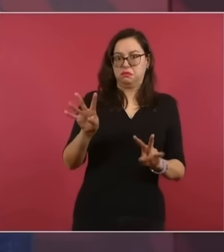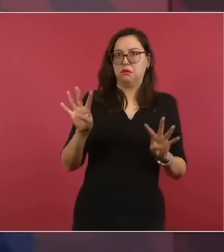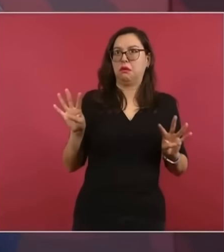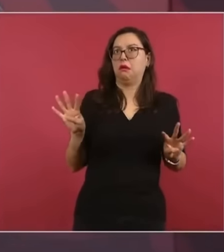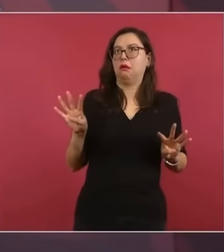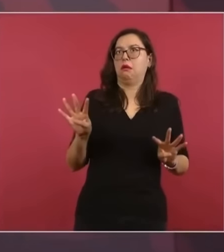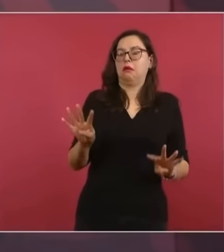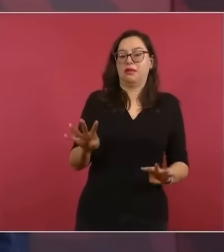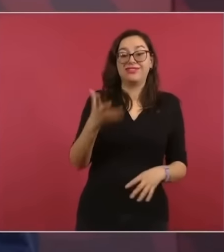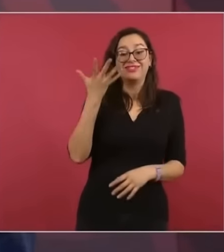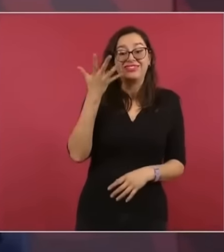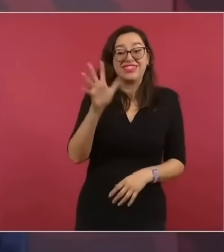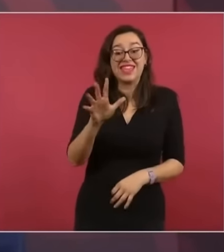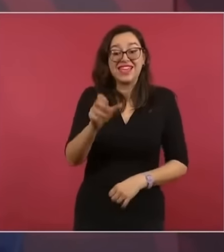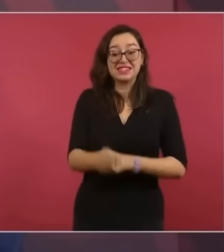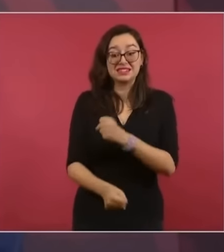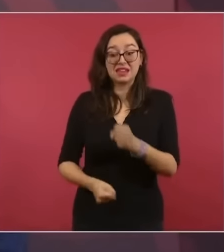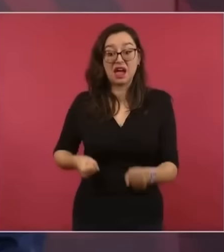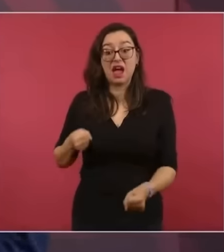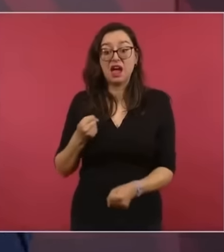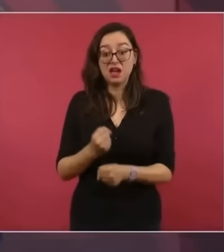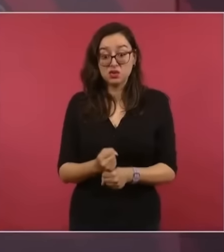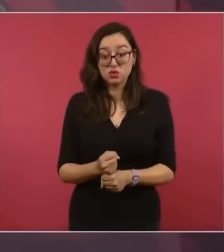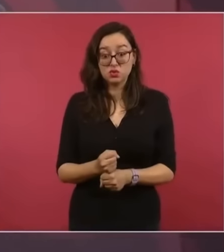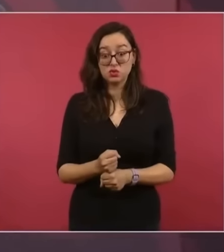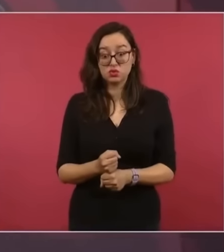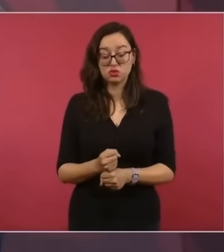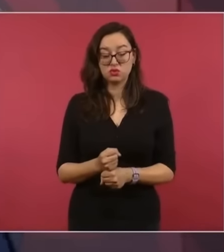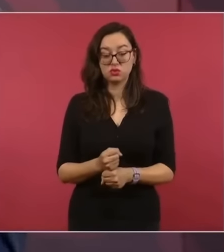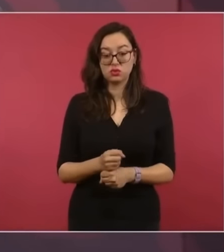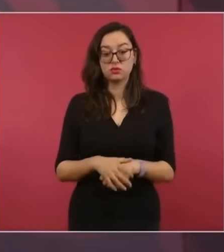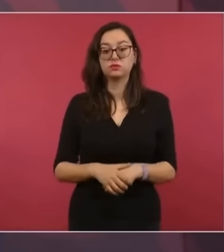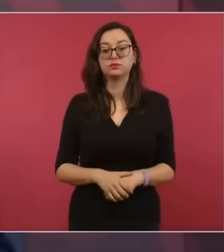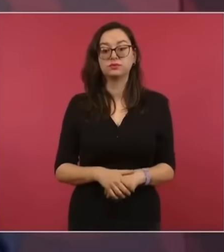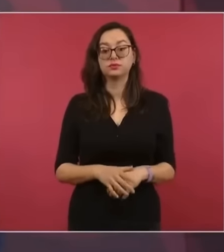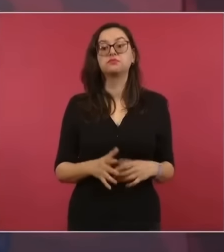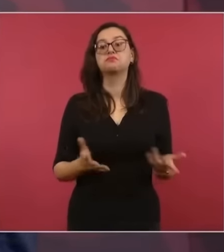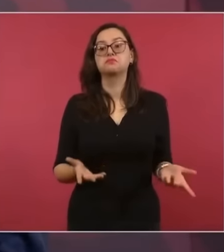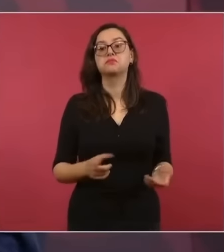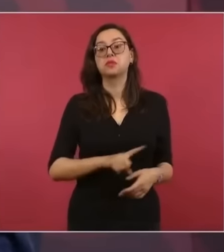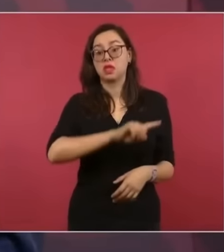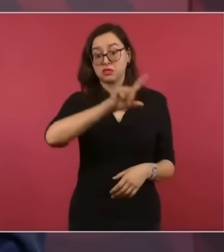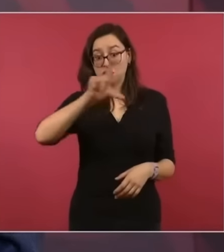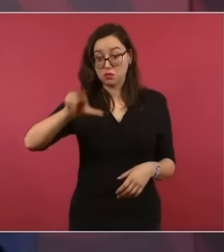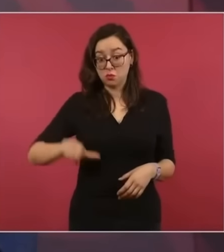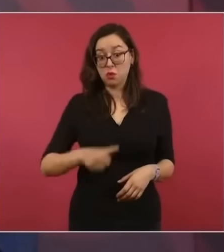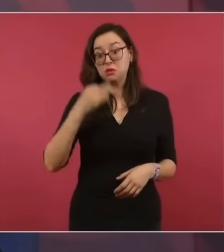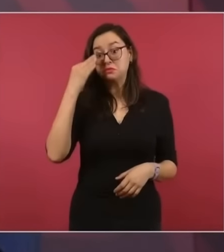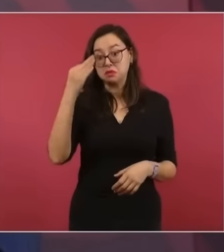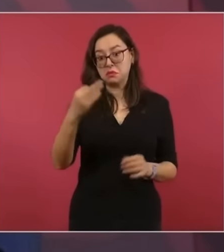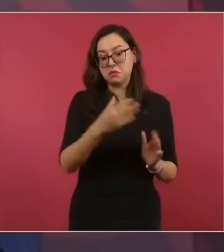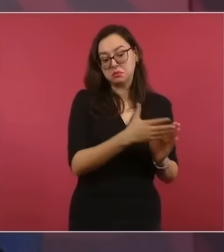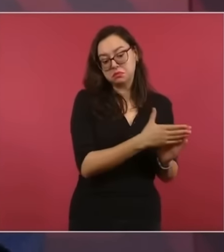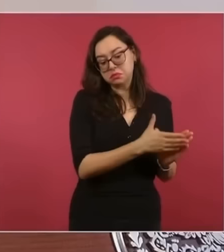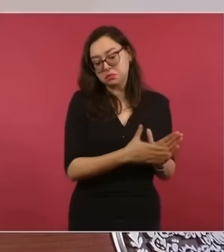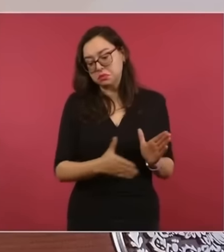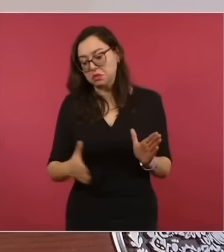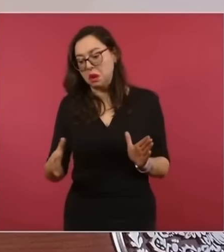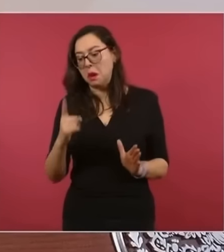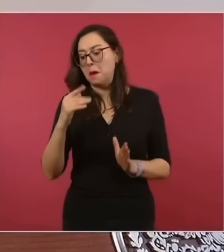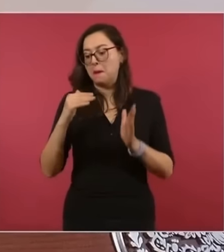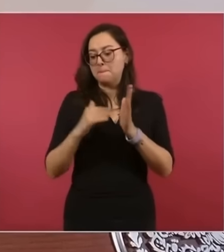Y cuando la invasión estadounidense de